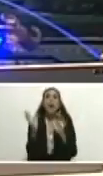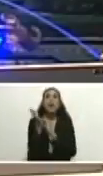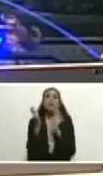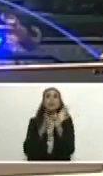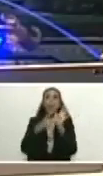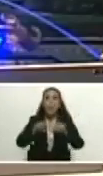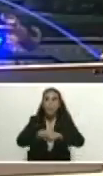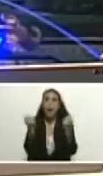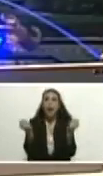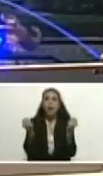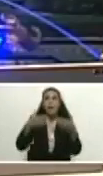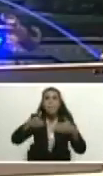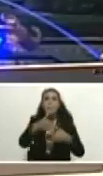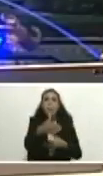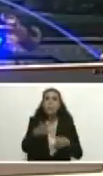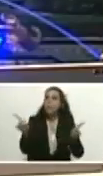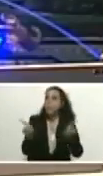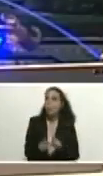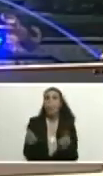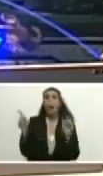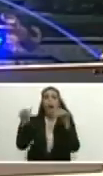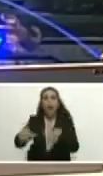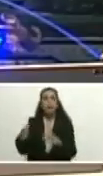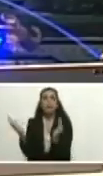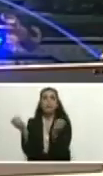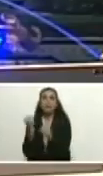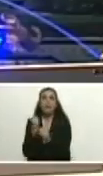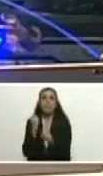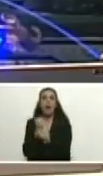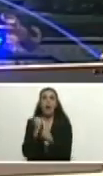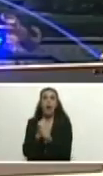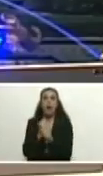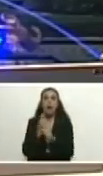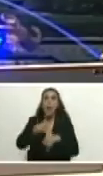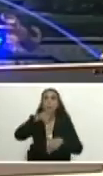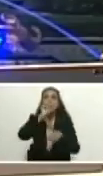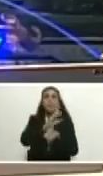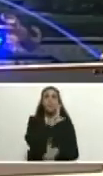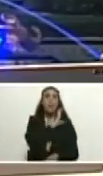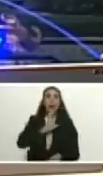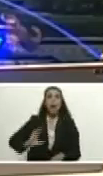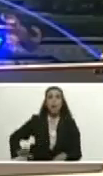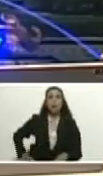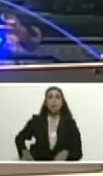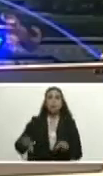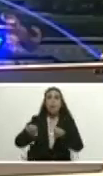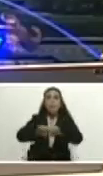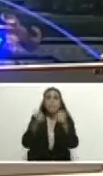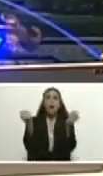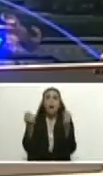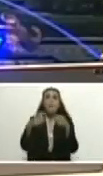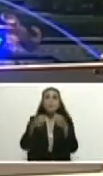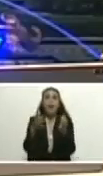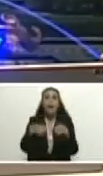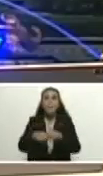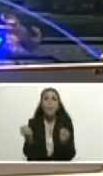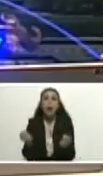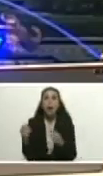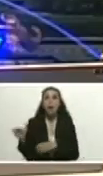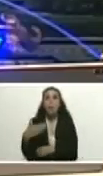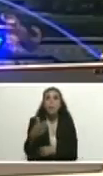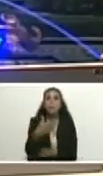con el clap se cumple el principio de Cristo de multiplicar con el amor